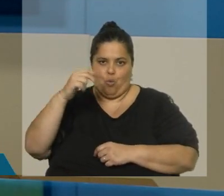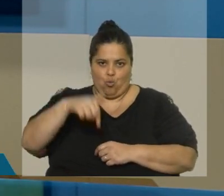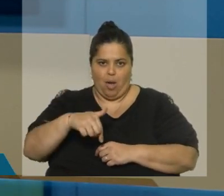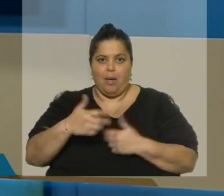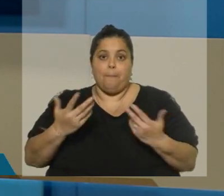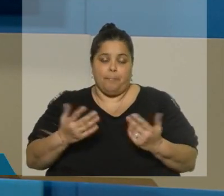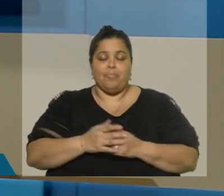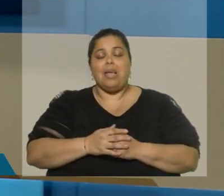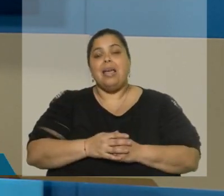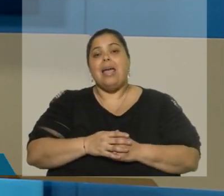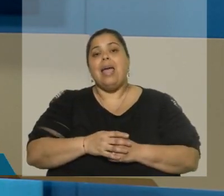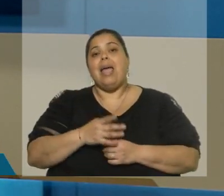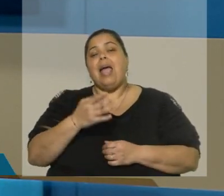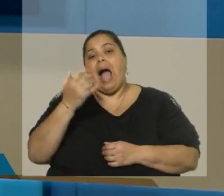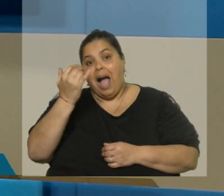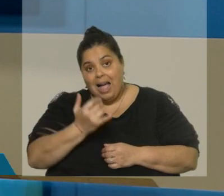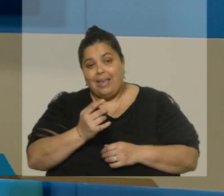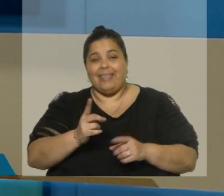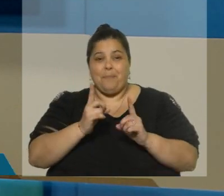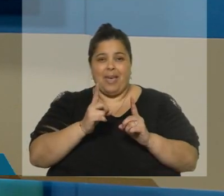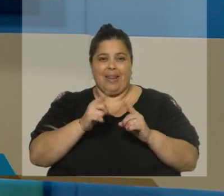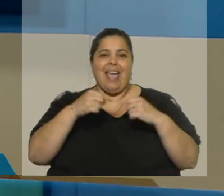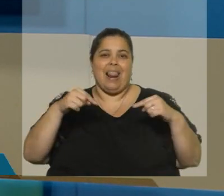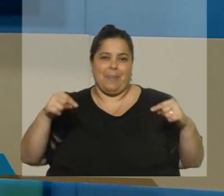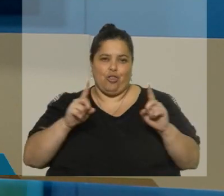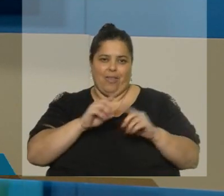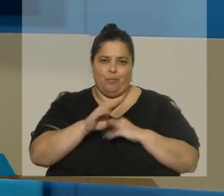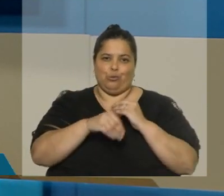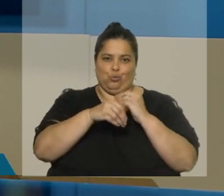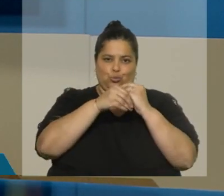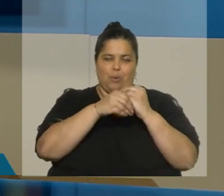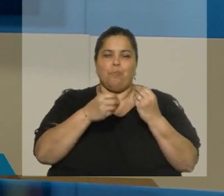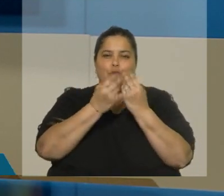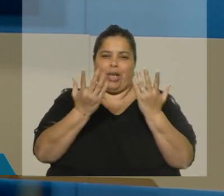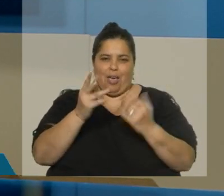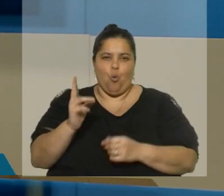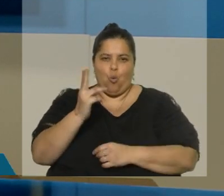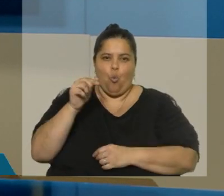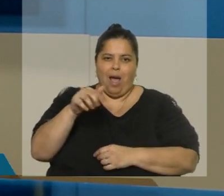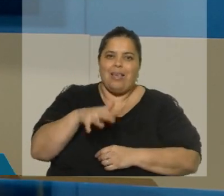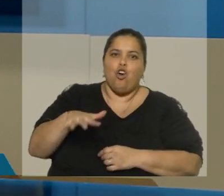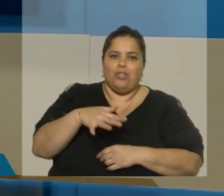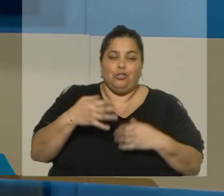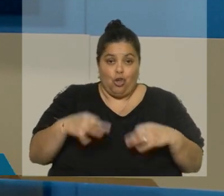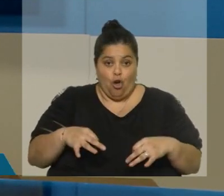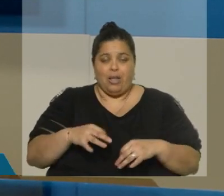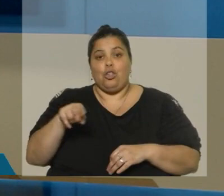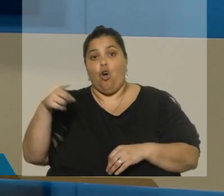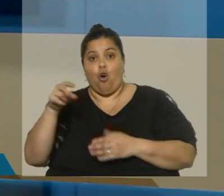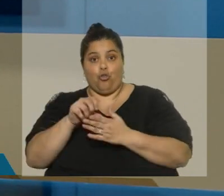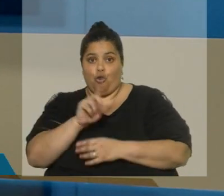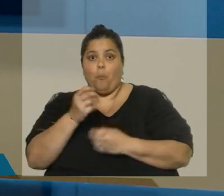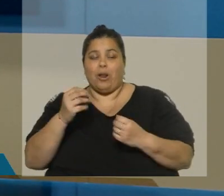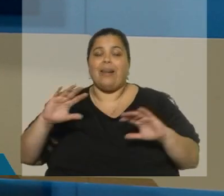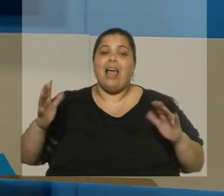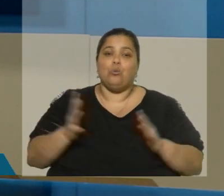dudas que detrás de esto hay algunos elementos que añadir a los que ya dije, porque Uruguay está en estas condiciones. Está la reducción del déficit